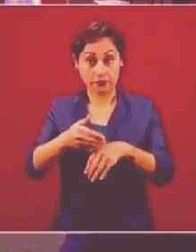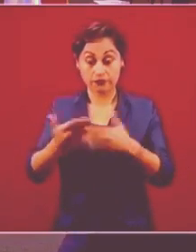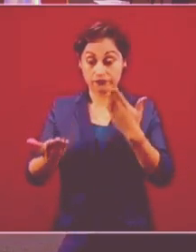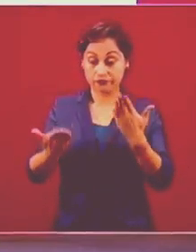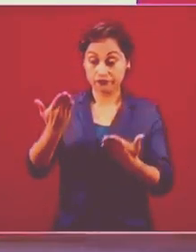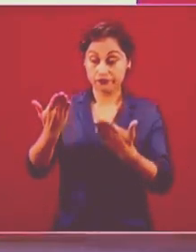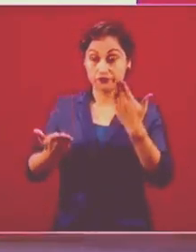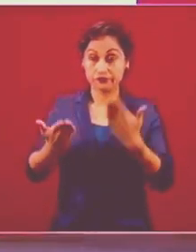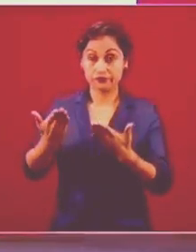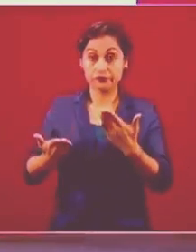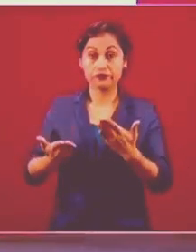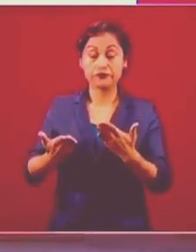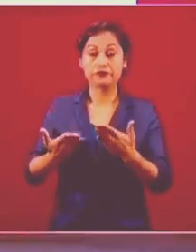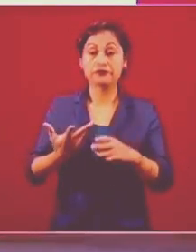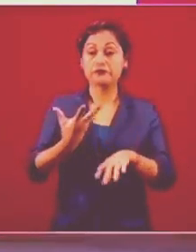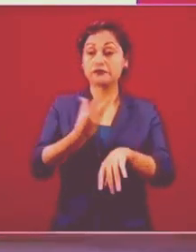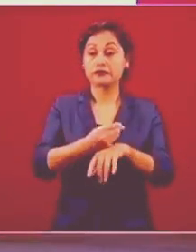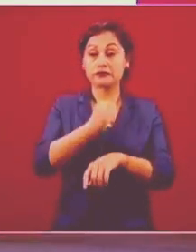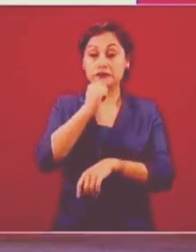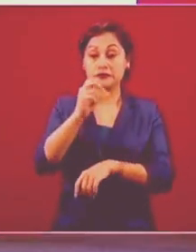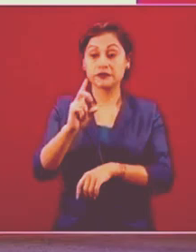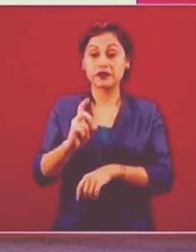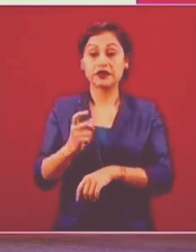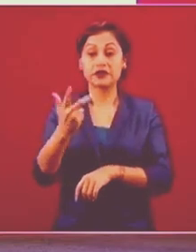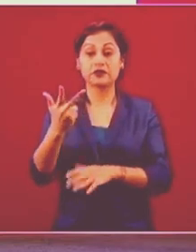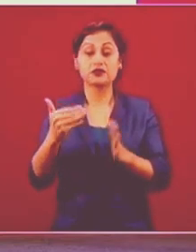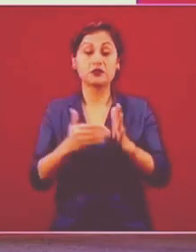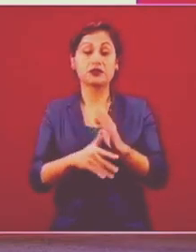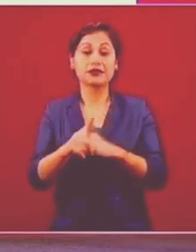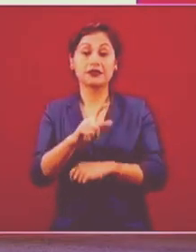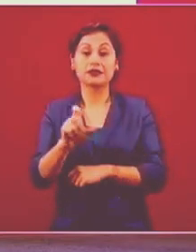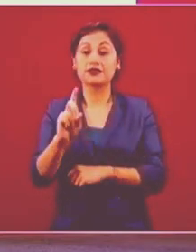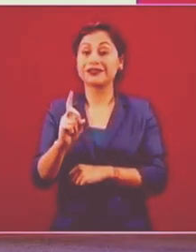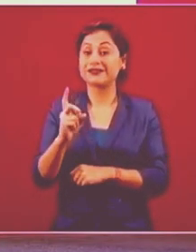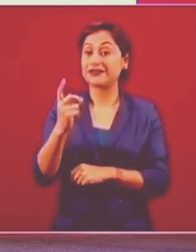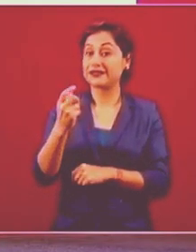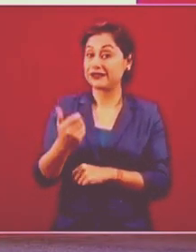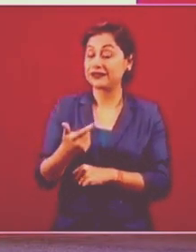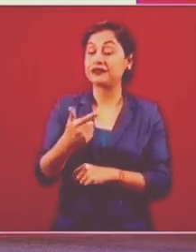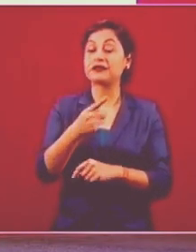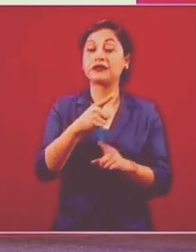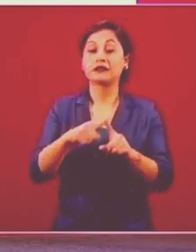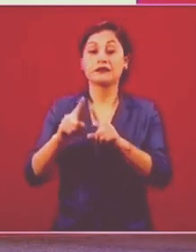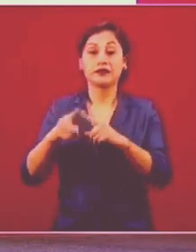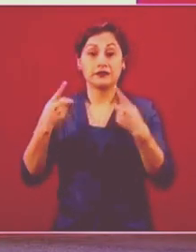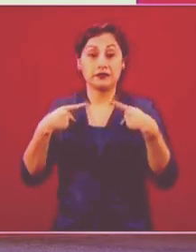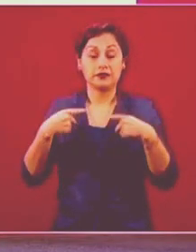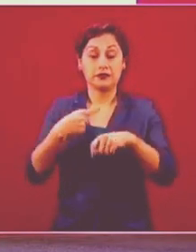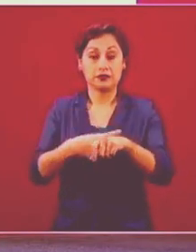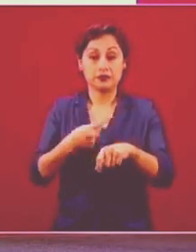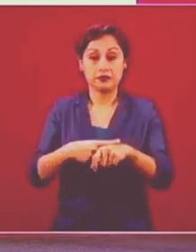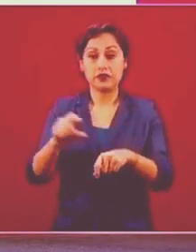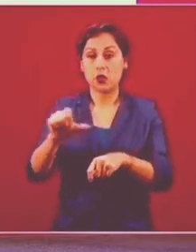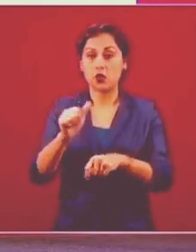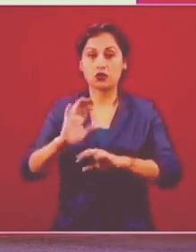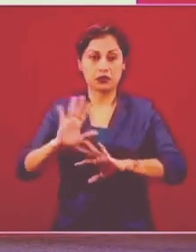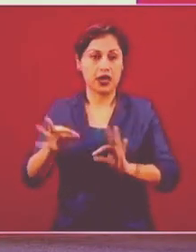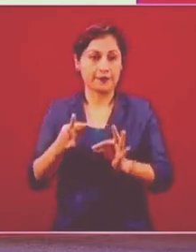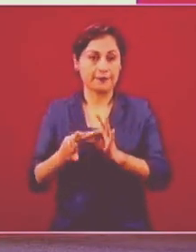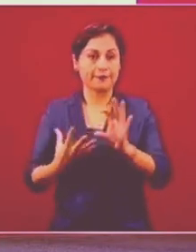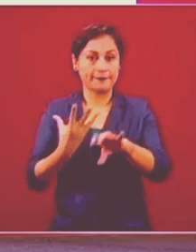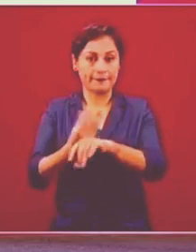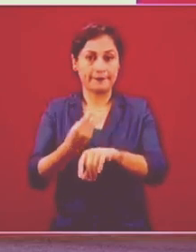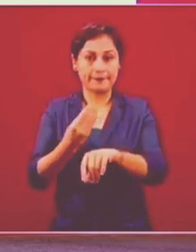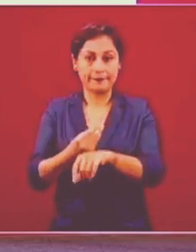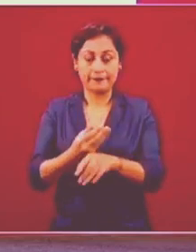38 mil 773 casos en esta curva. Con intervención, hasta los